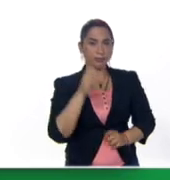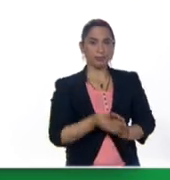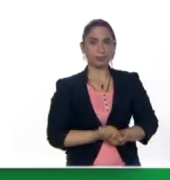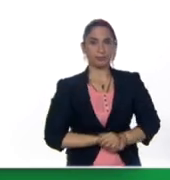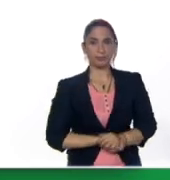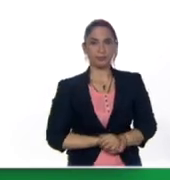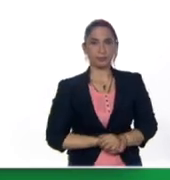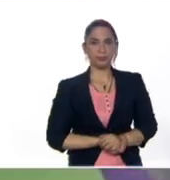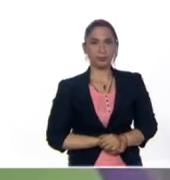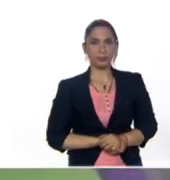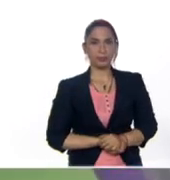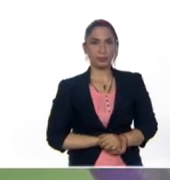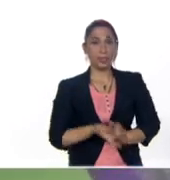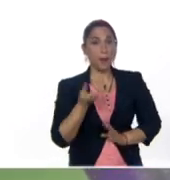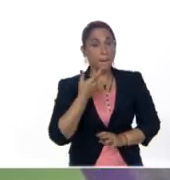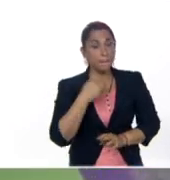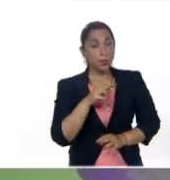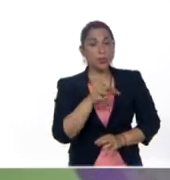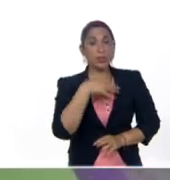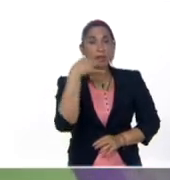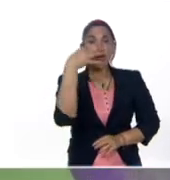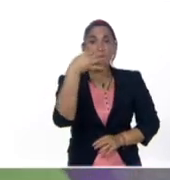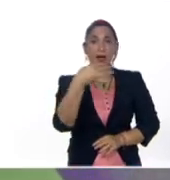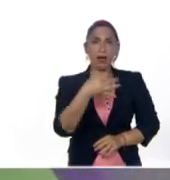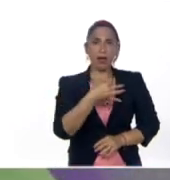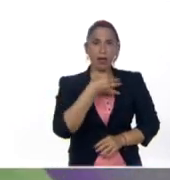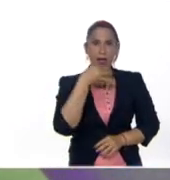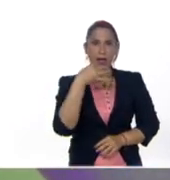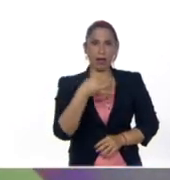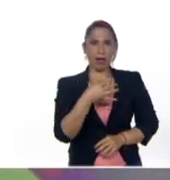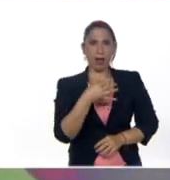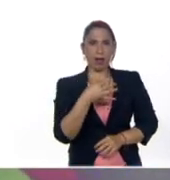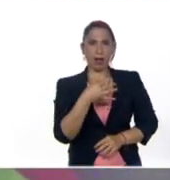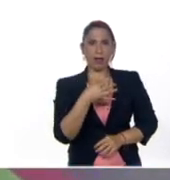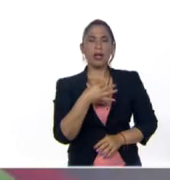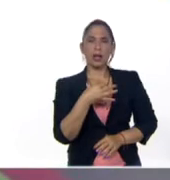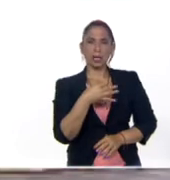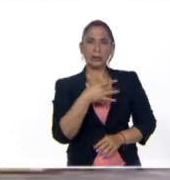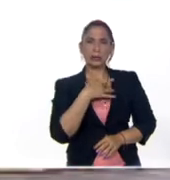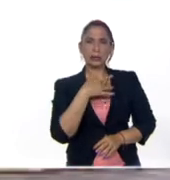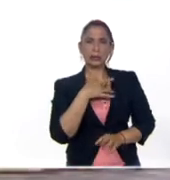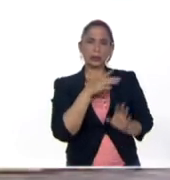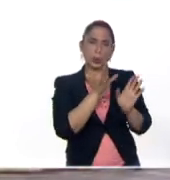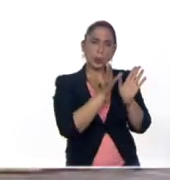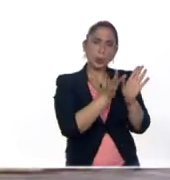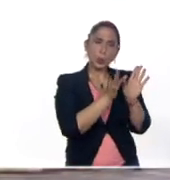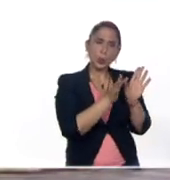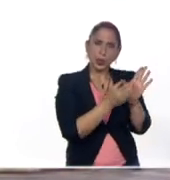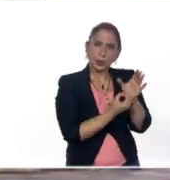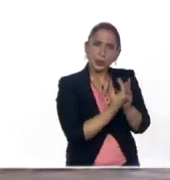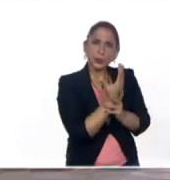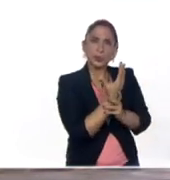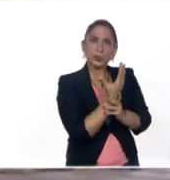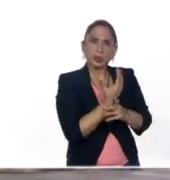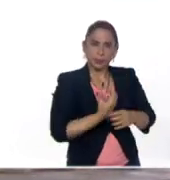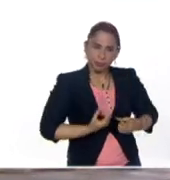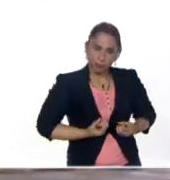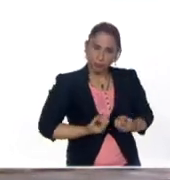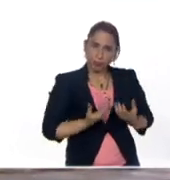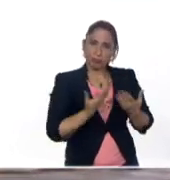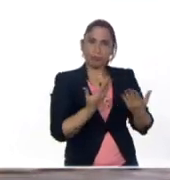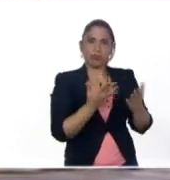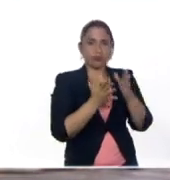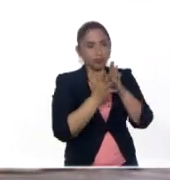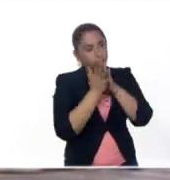Por las tardes se suspendían en una flor o en una hoja y se entregaban al